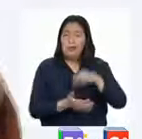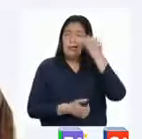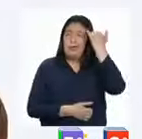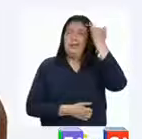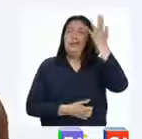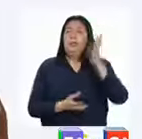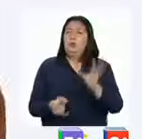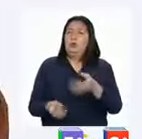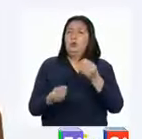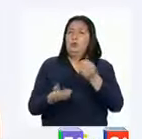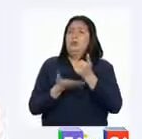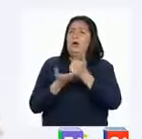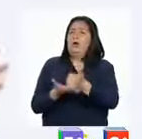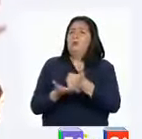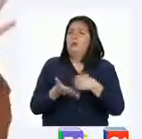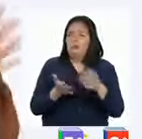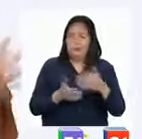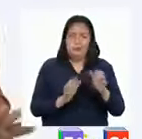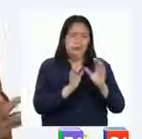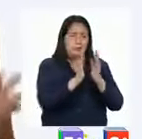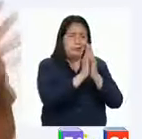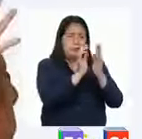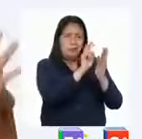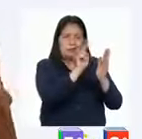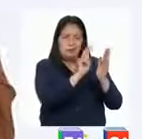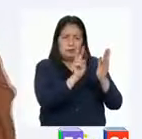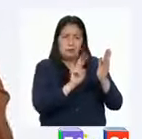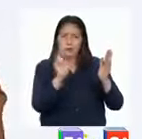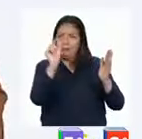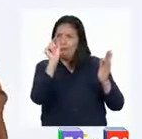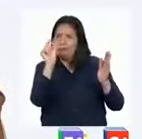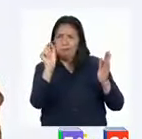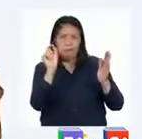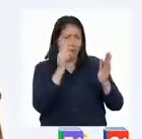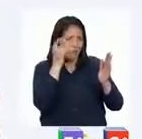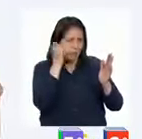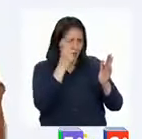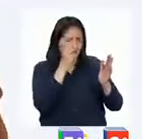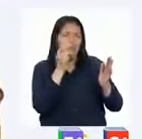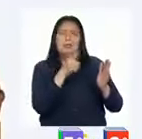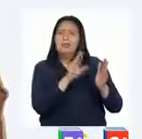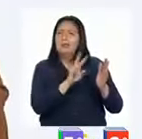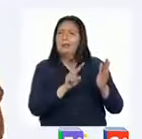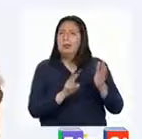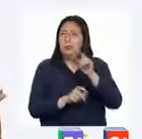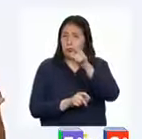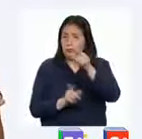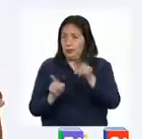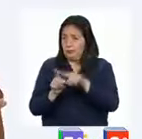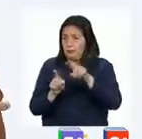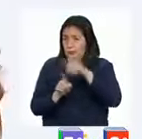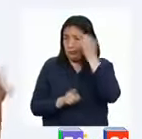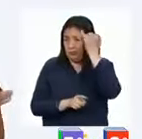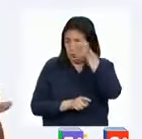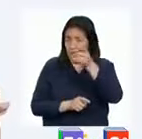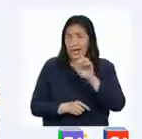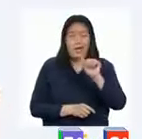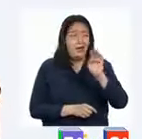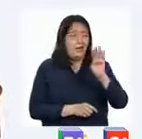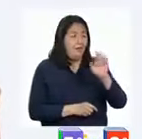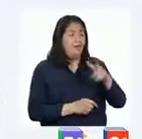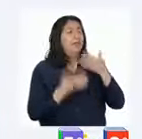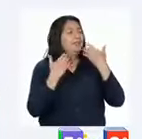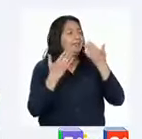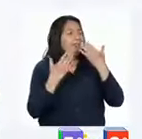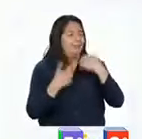idea sobre cómo les ayuda el sumillado a comprender lo que están leyendo. Tú también escribe tu idea, Abel. Muchas